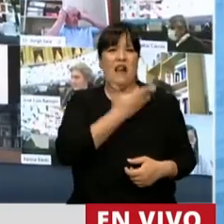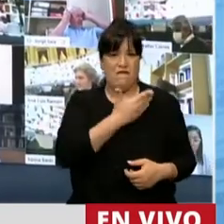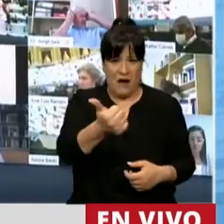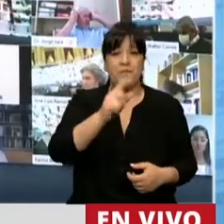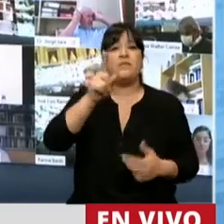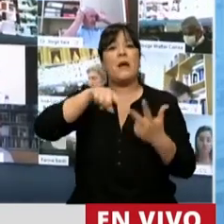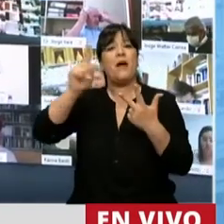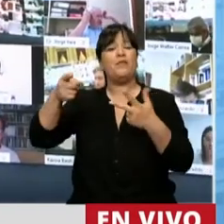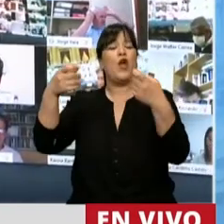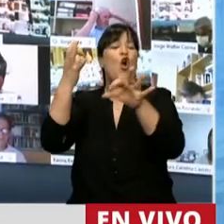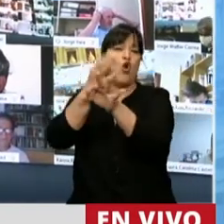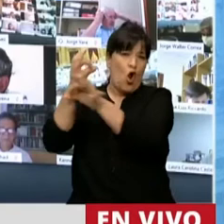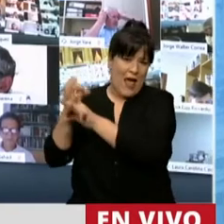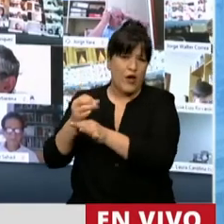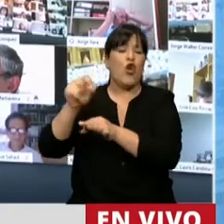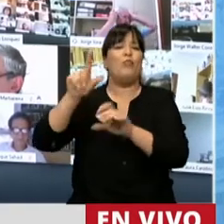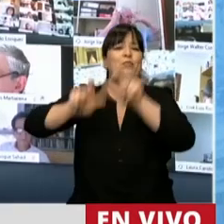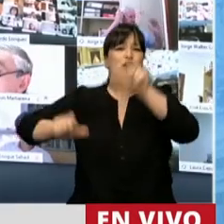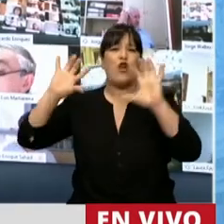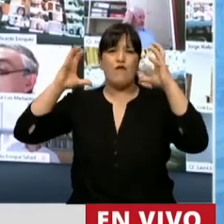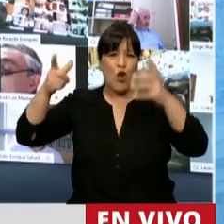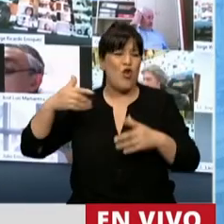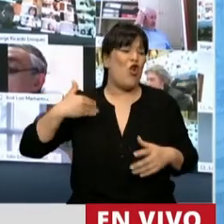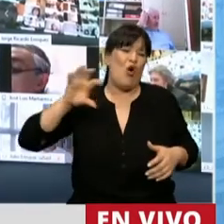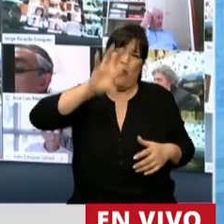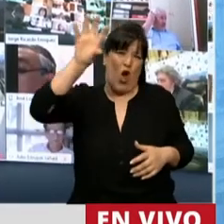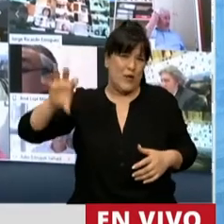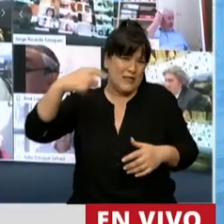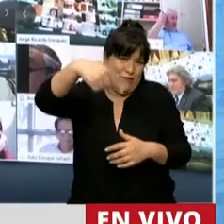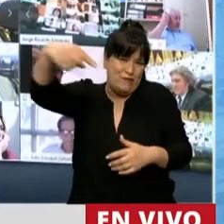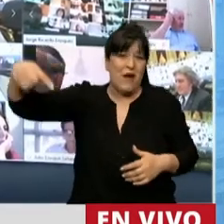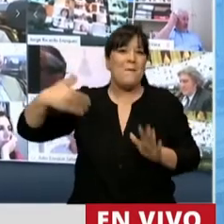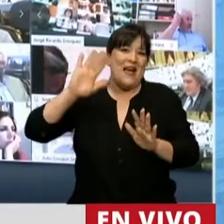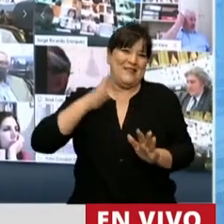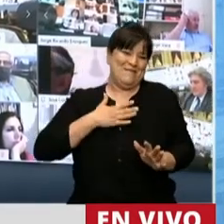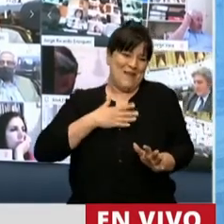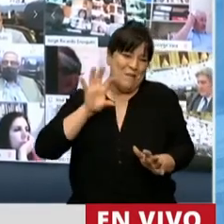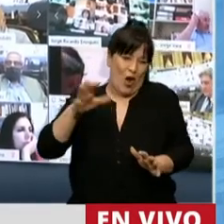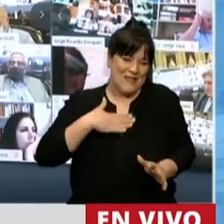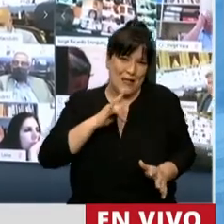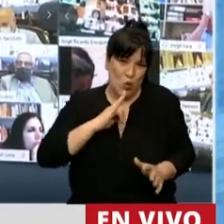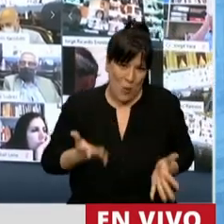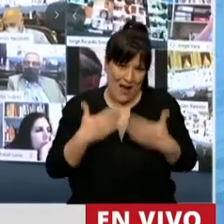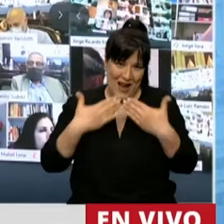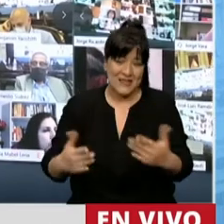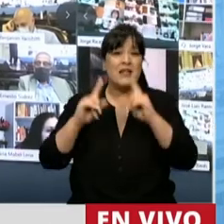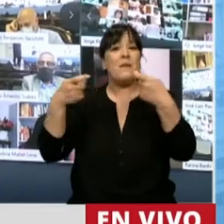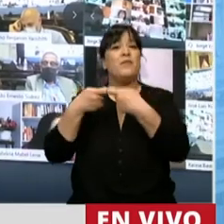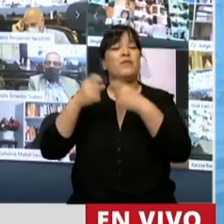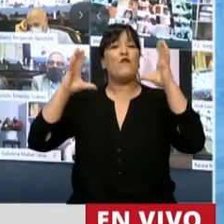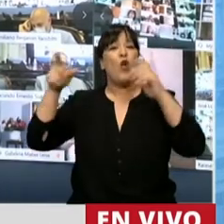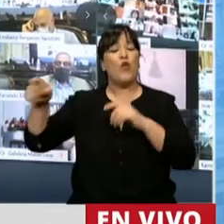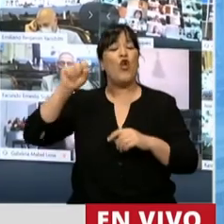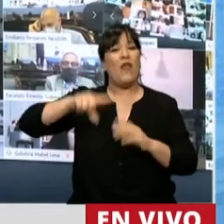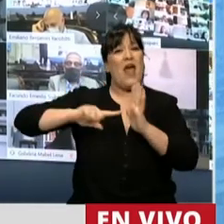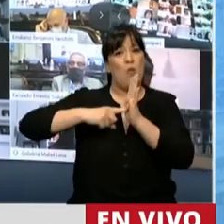al Colegio de Fonoaudiólogos, a los colegios de fonaudiólogos de todas las provincias, especialmente de la mía, de Tucumán, a la Asociación de Fonoaudiólogos